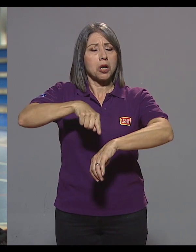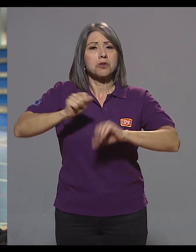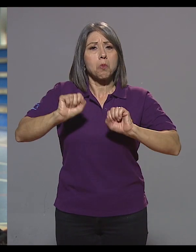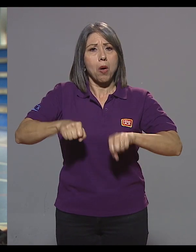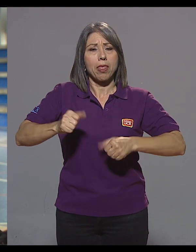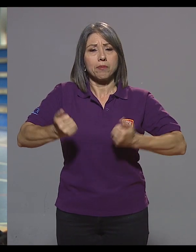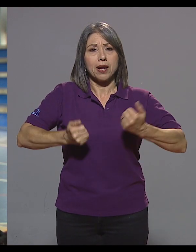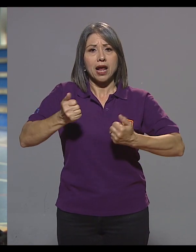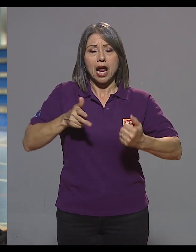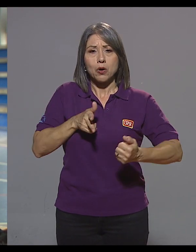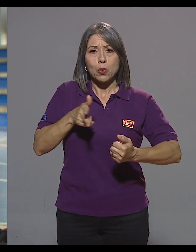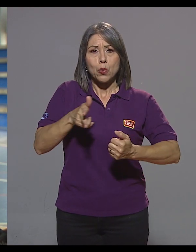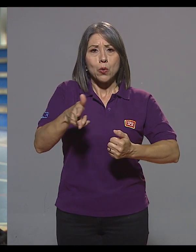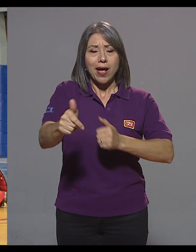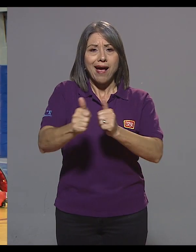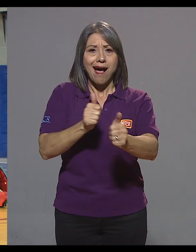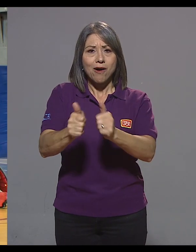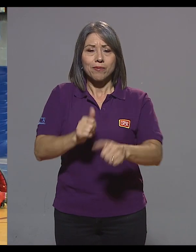competencias.